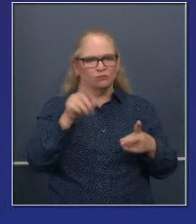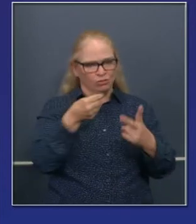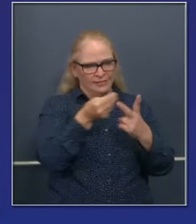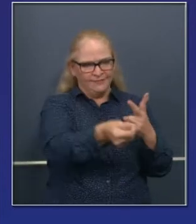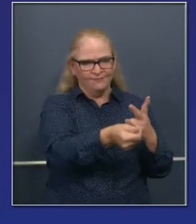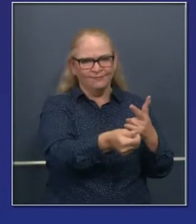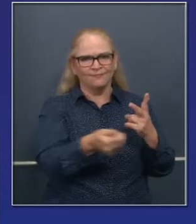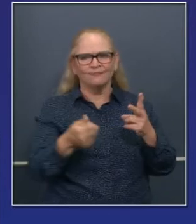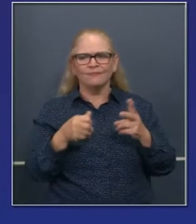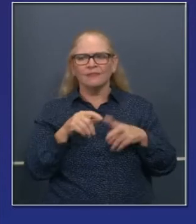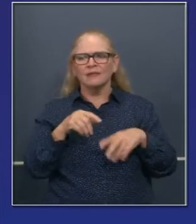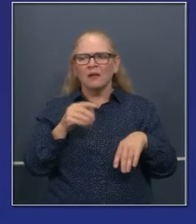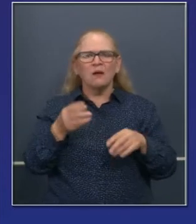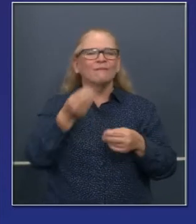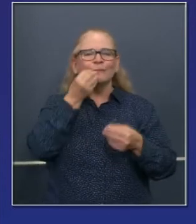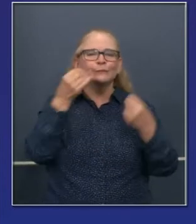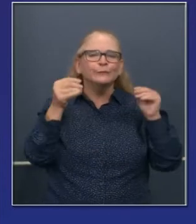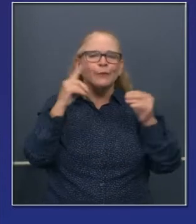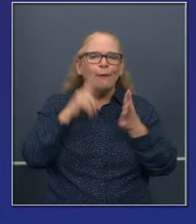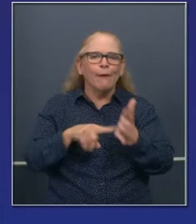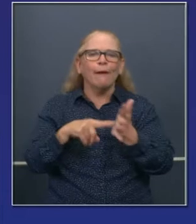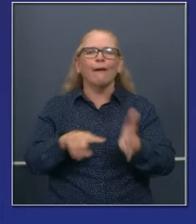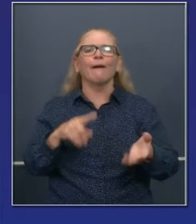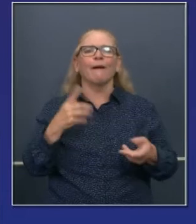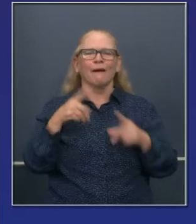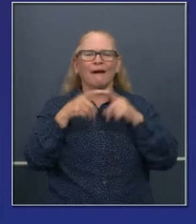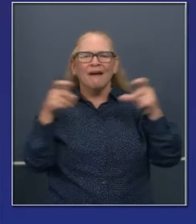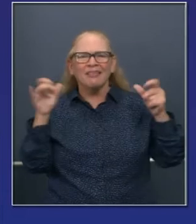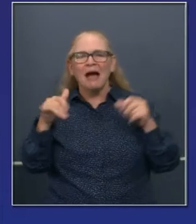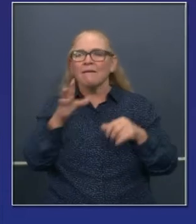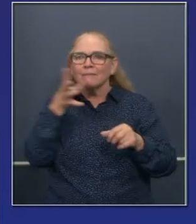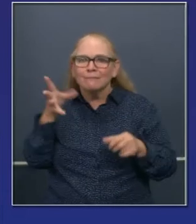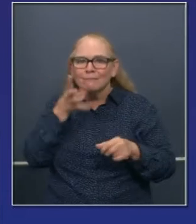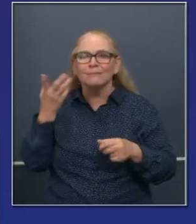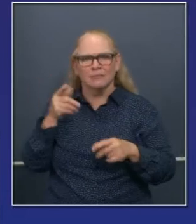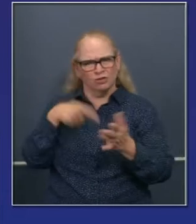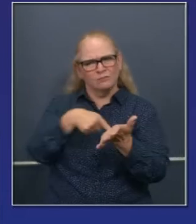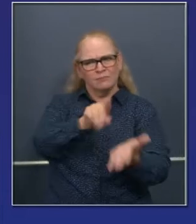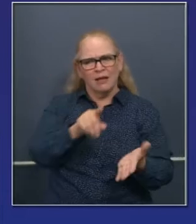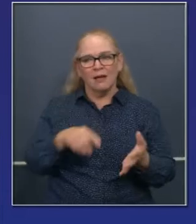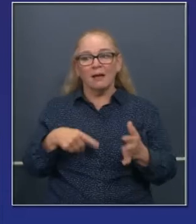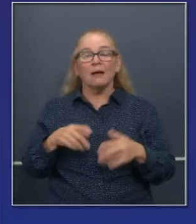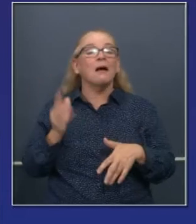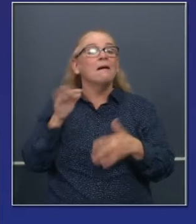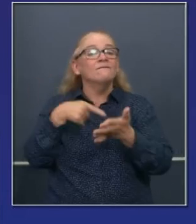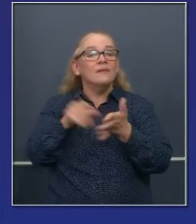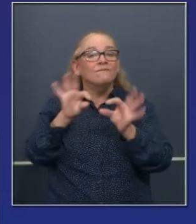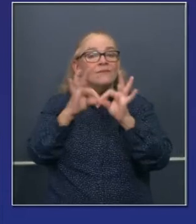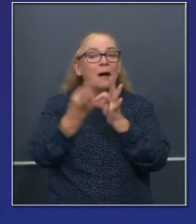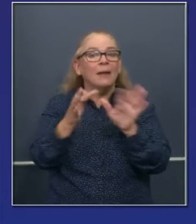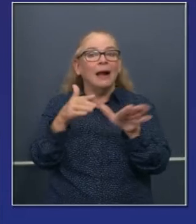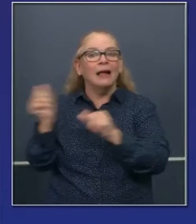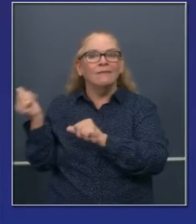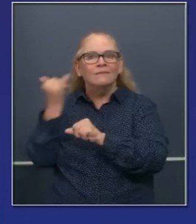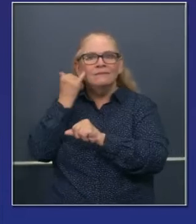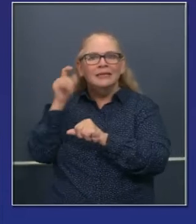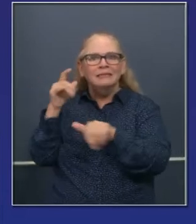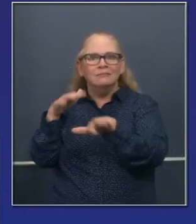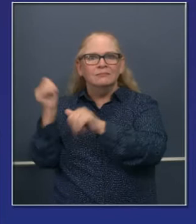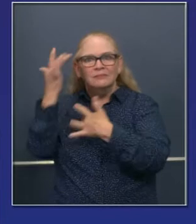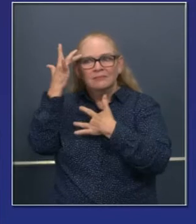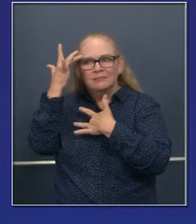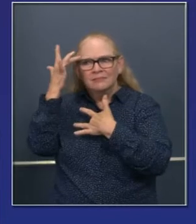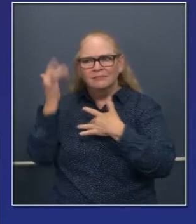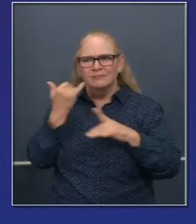pandemia, a los trabajadores que ayudan a entregar comidas, las personas que tienen que alejarse del trabajo o dejar temporalmente